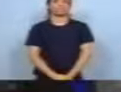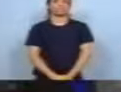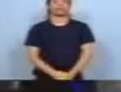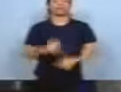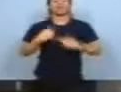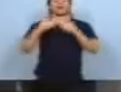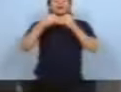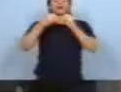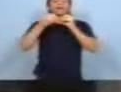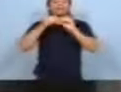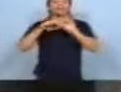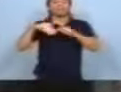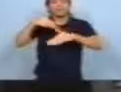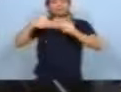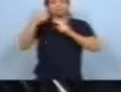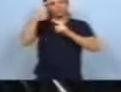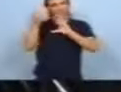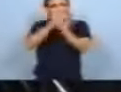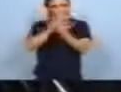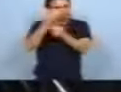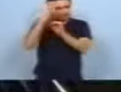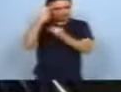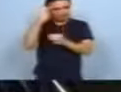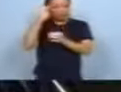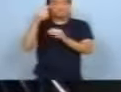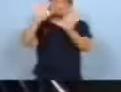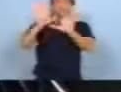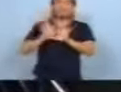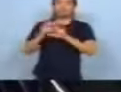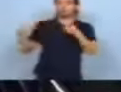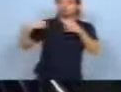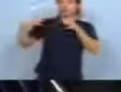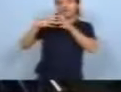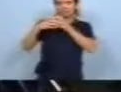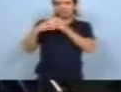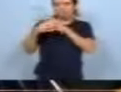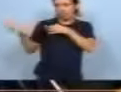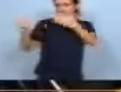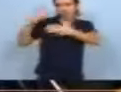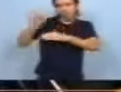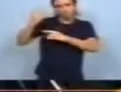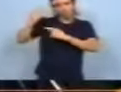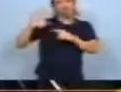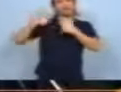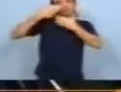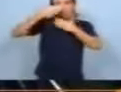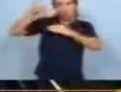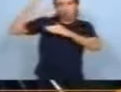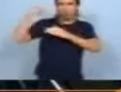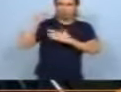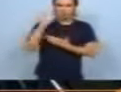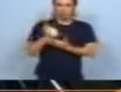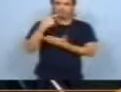El comienzo lo vamos a hacer de una manera especial, preparado por nuestro equipo de producción en estos últimos días.